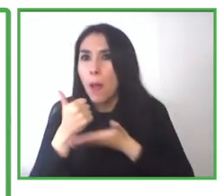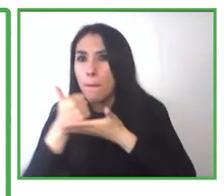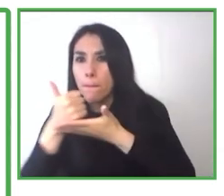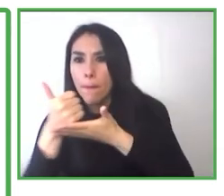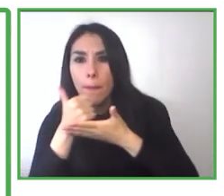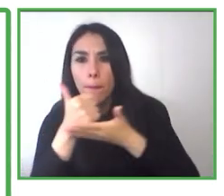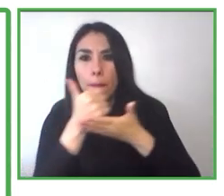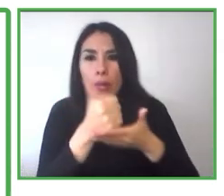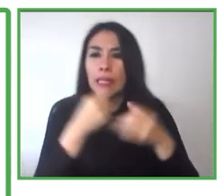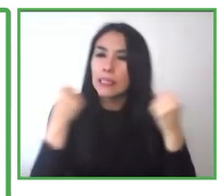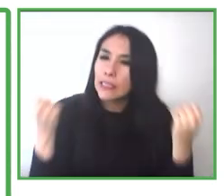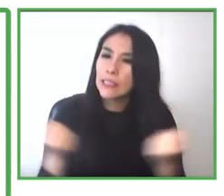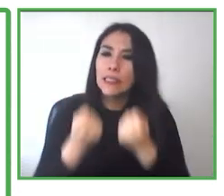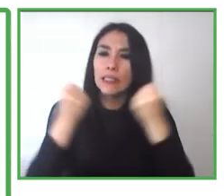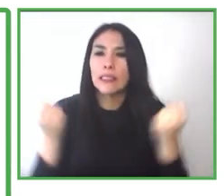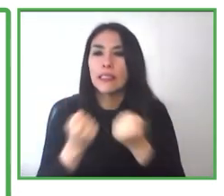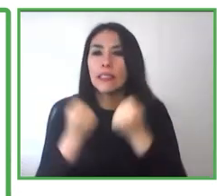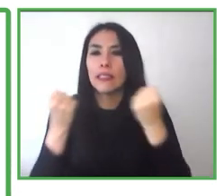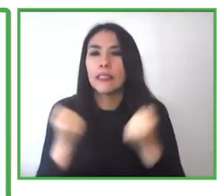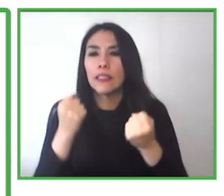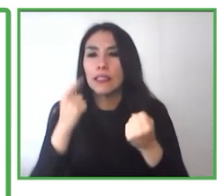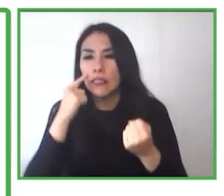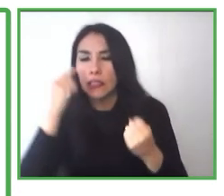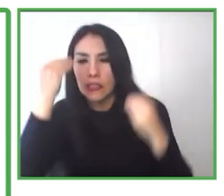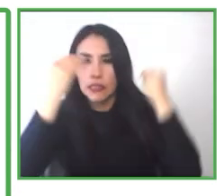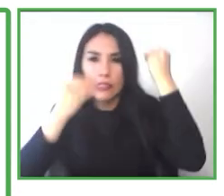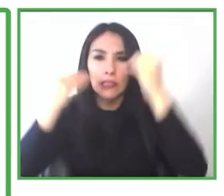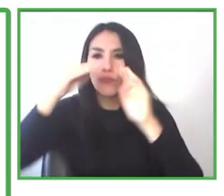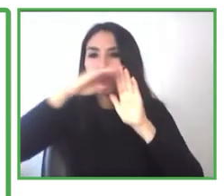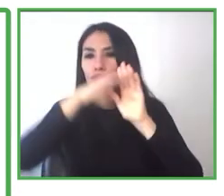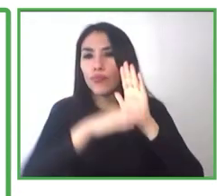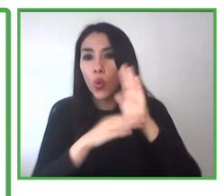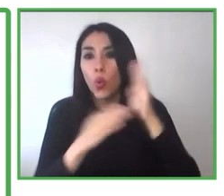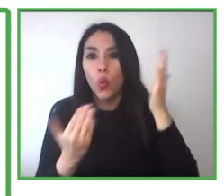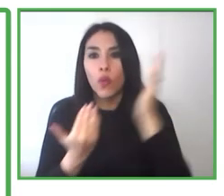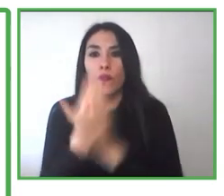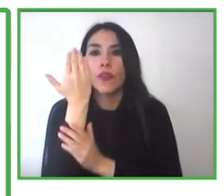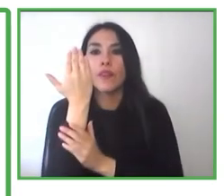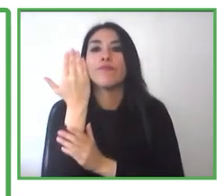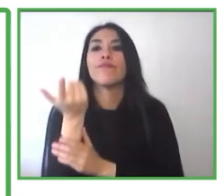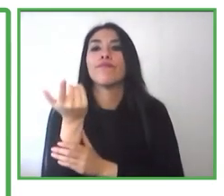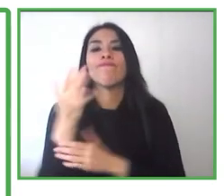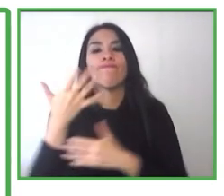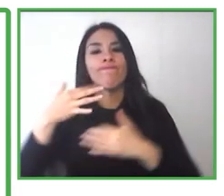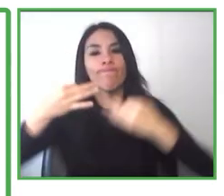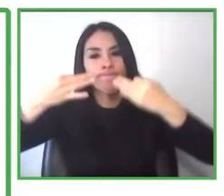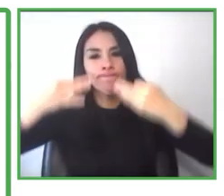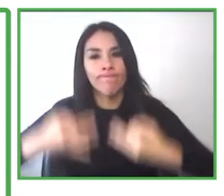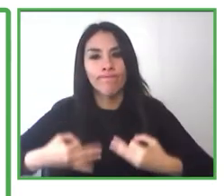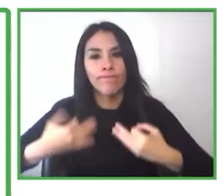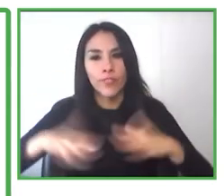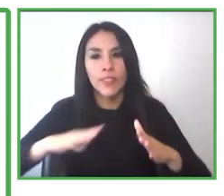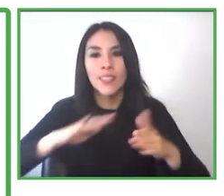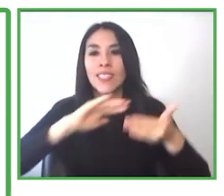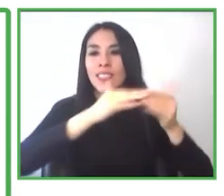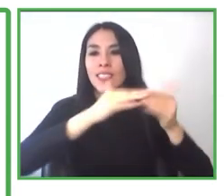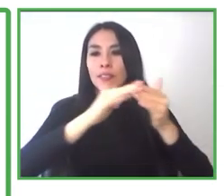diversidad e inclusión en sus organizaciones. Creemos que si bien las empresas están